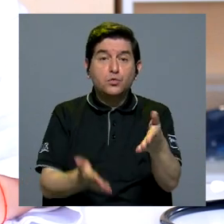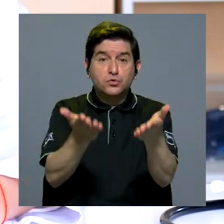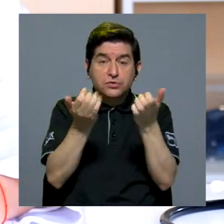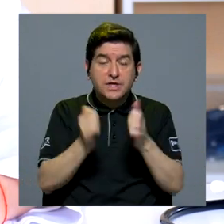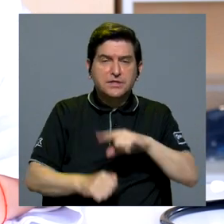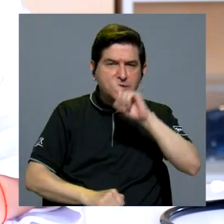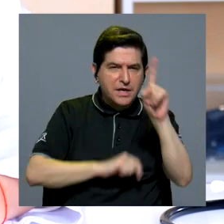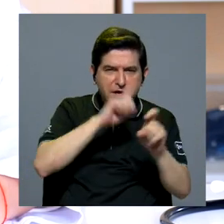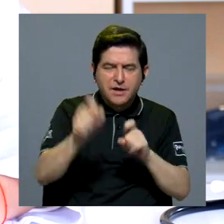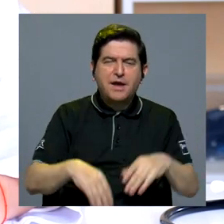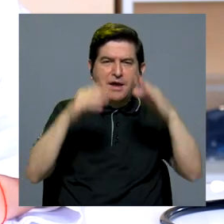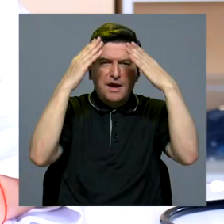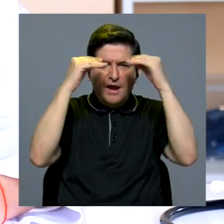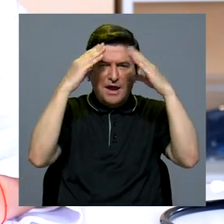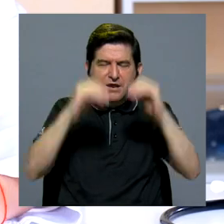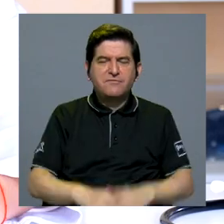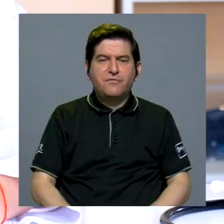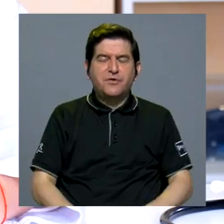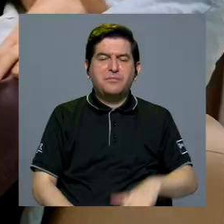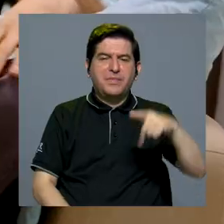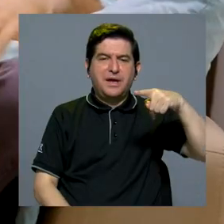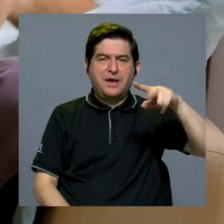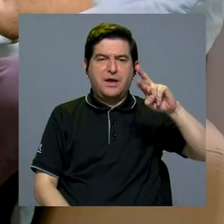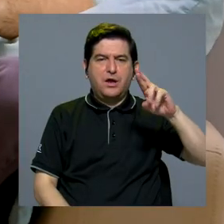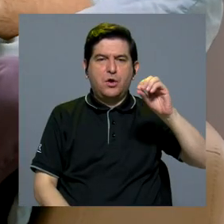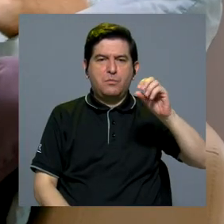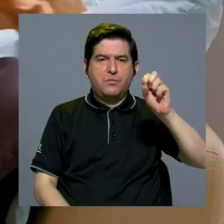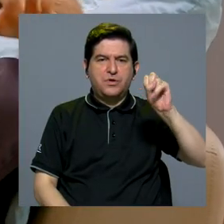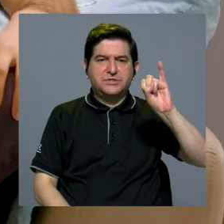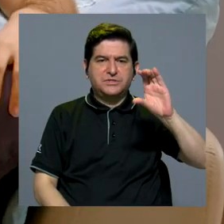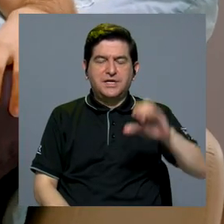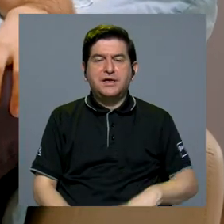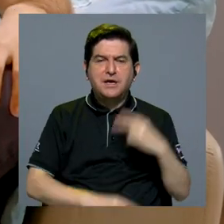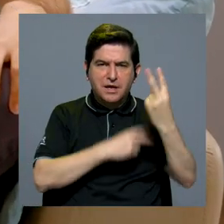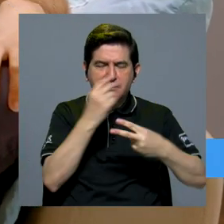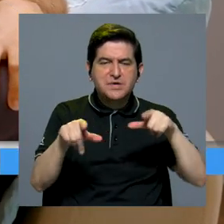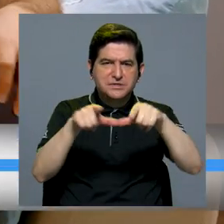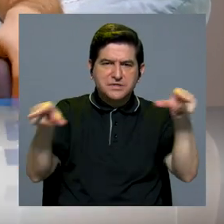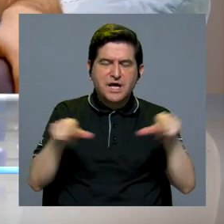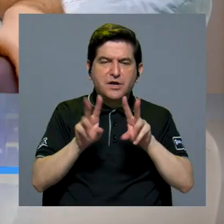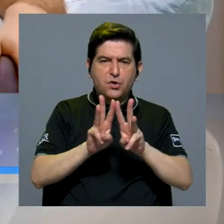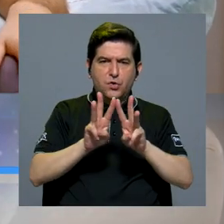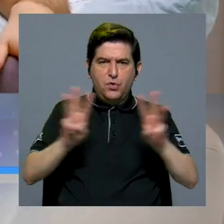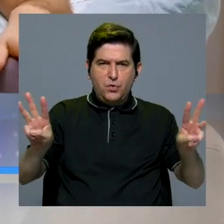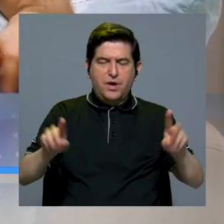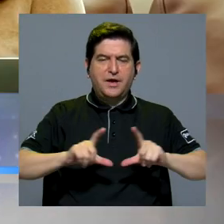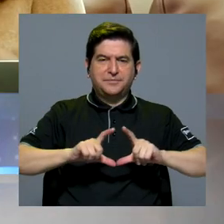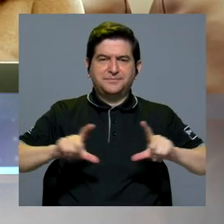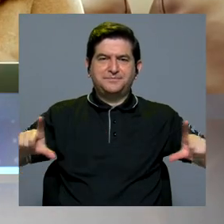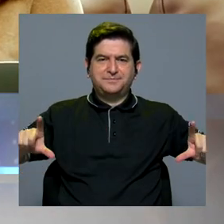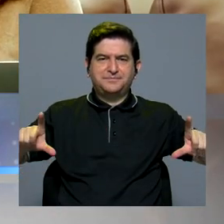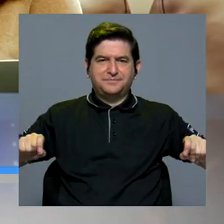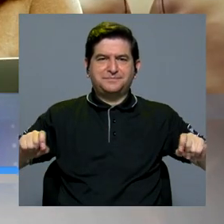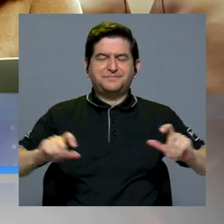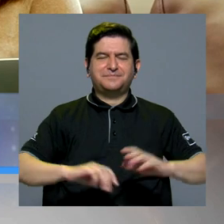desea consultar el informe emitido por el ProSIC, puede visitar su página web www